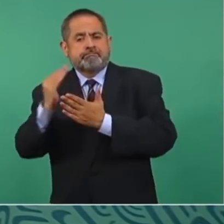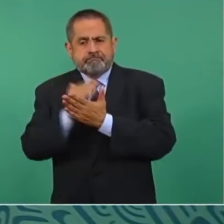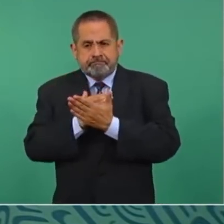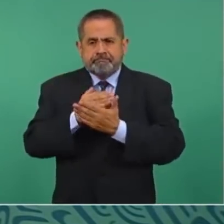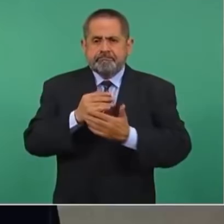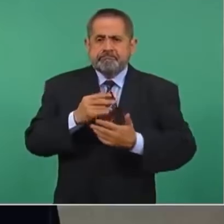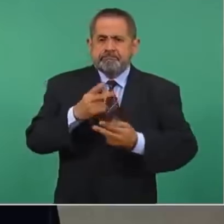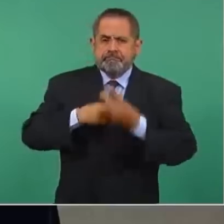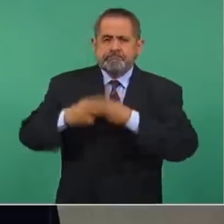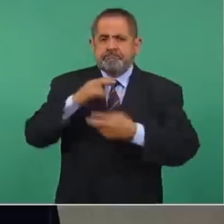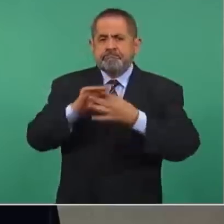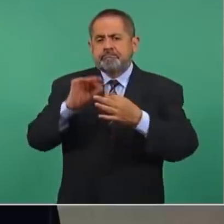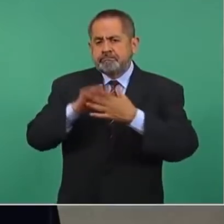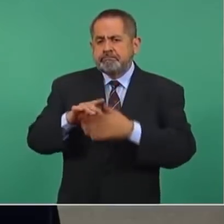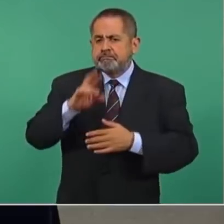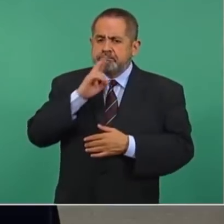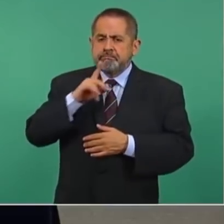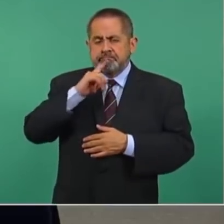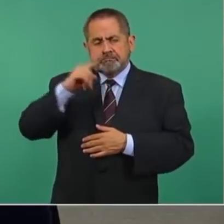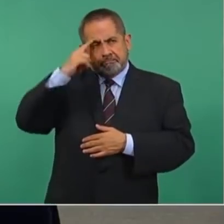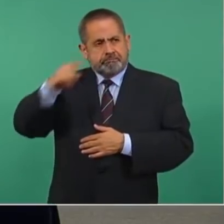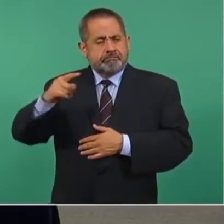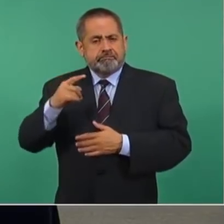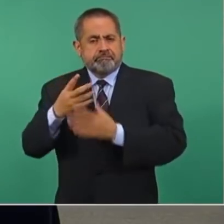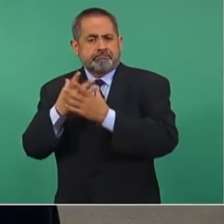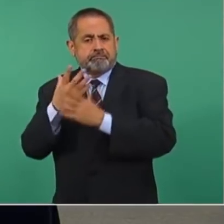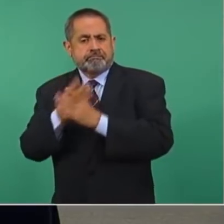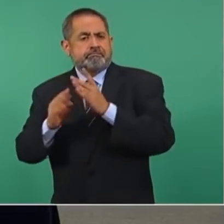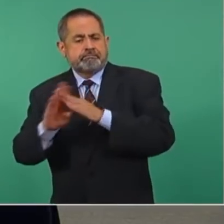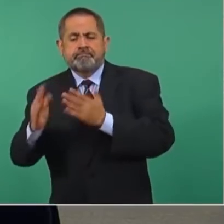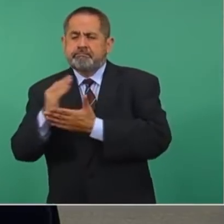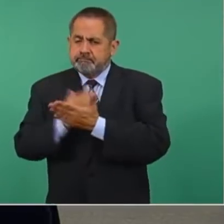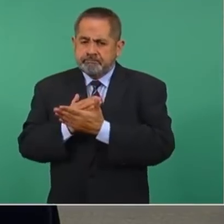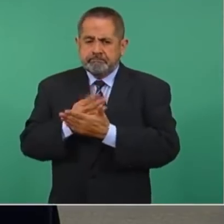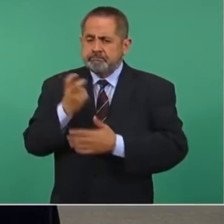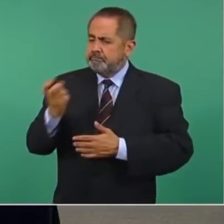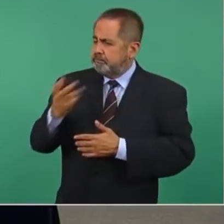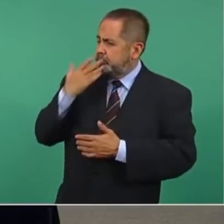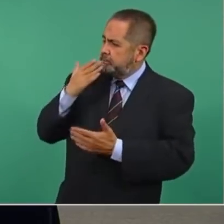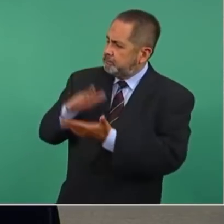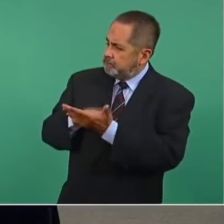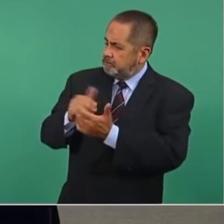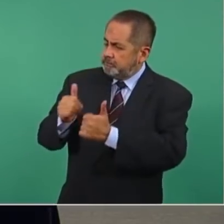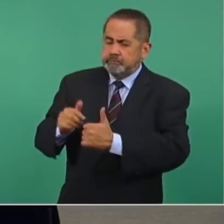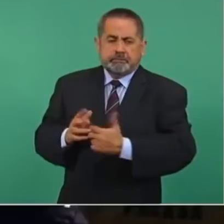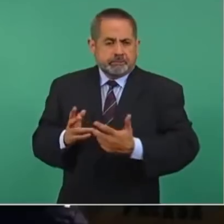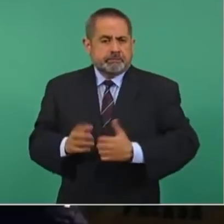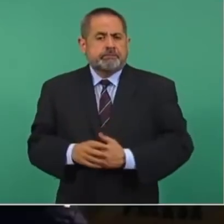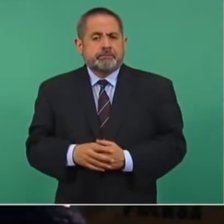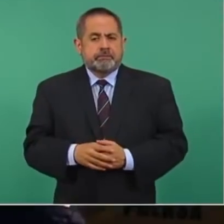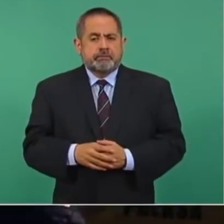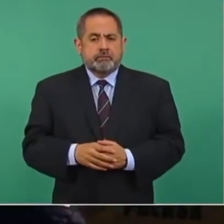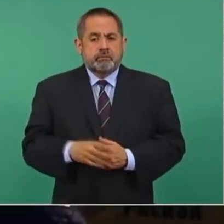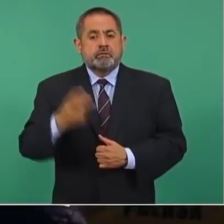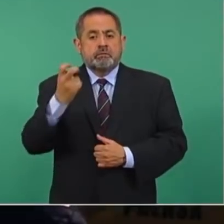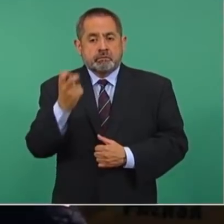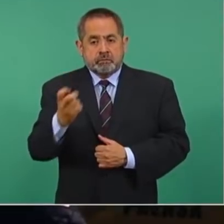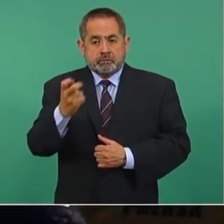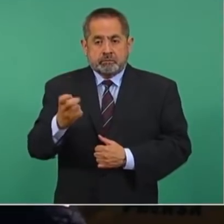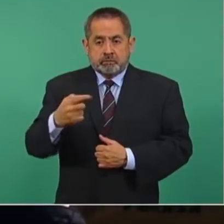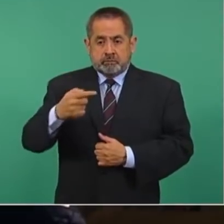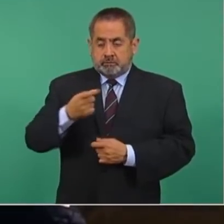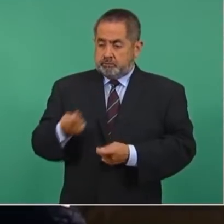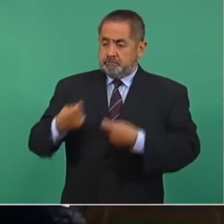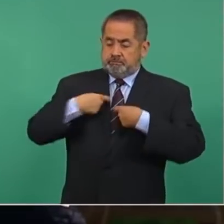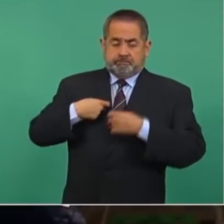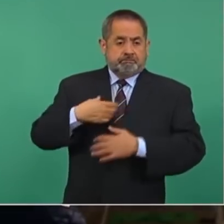las causas fundamentales de la migración, que es el tema de la carta del presidente López Obrador. Es por eso que, desde que